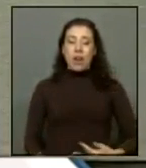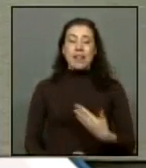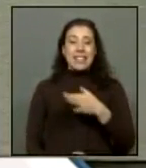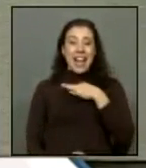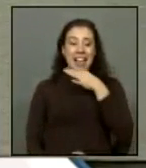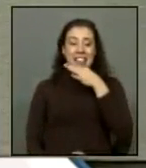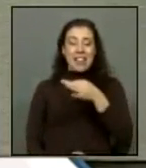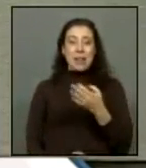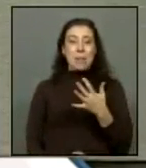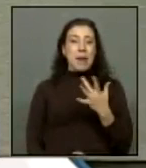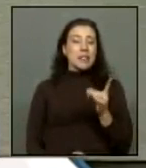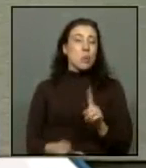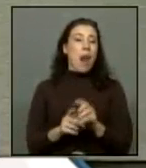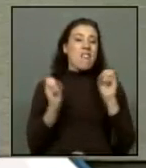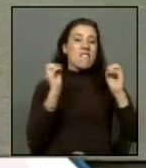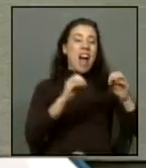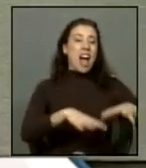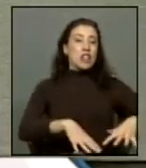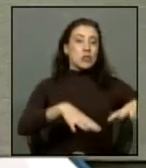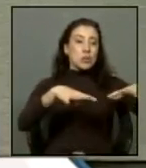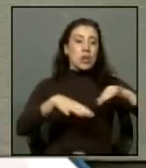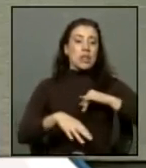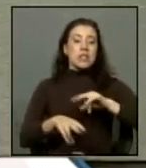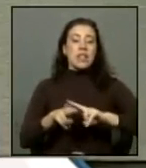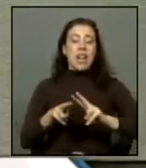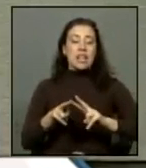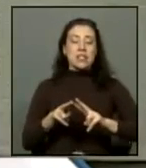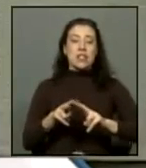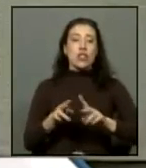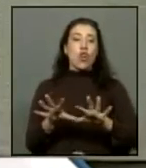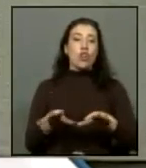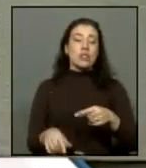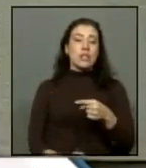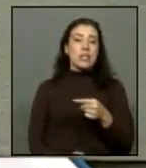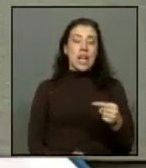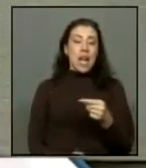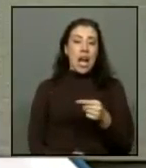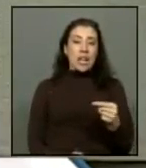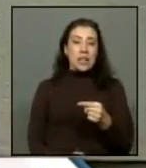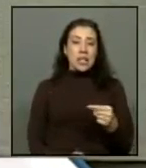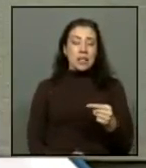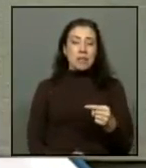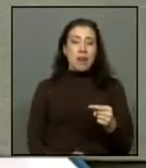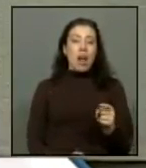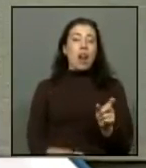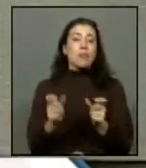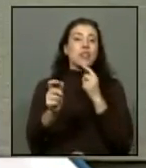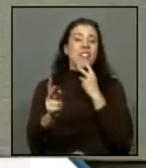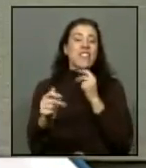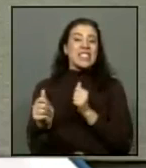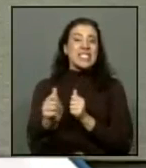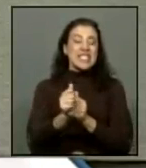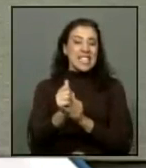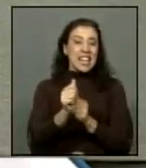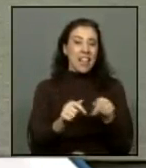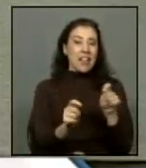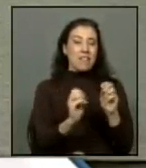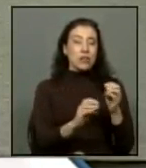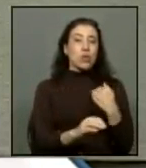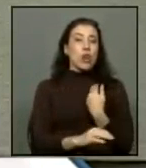ya señalé, parece más un basural y así seguir produciendo consecuencias negativas en la población cercana a este. Por ello,